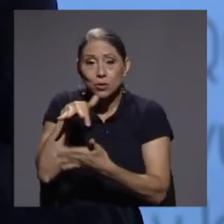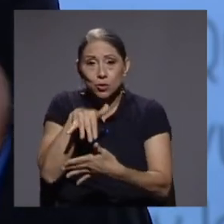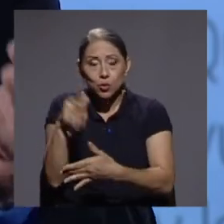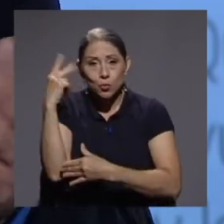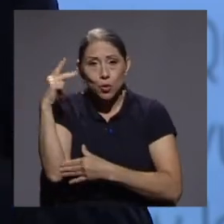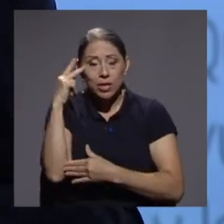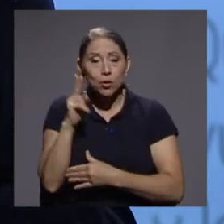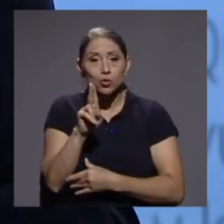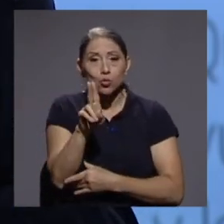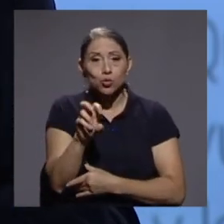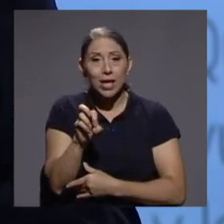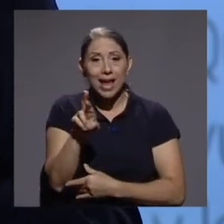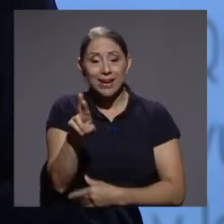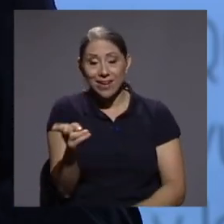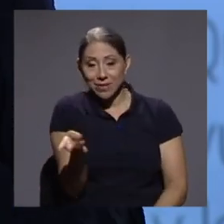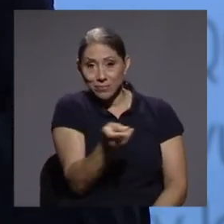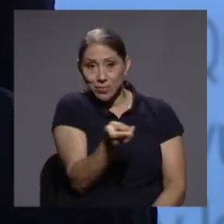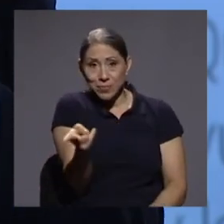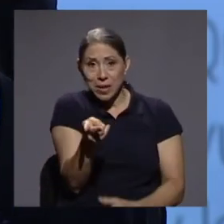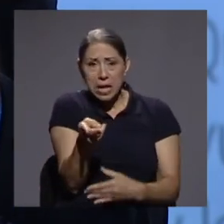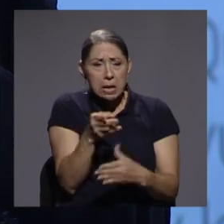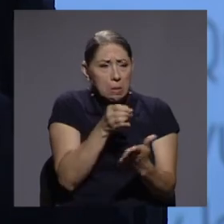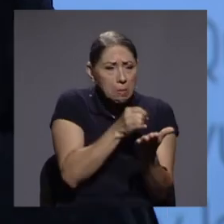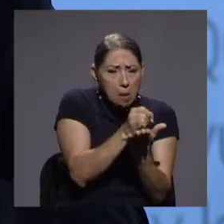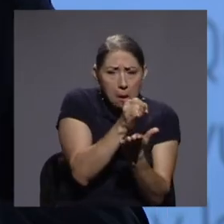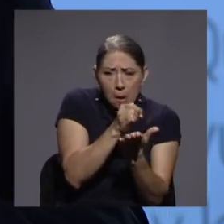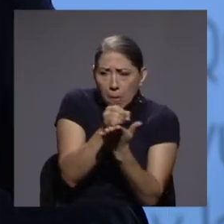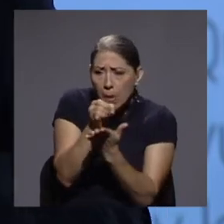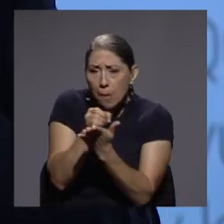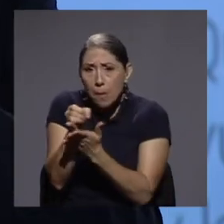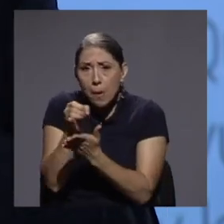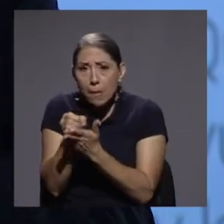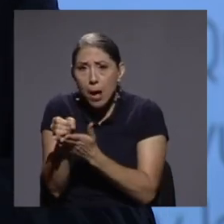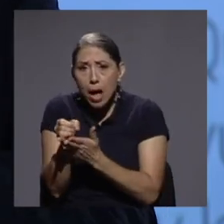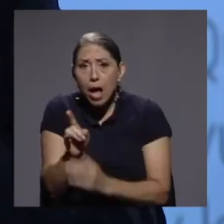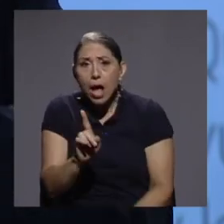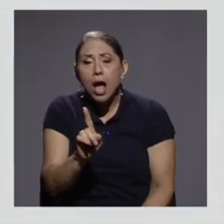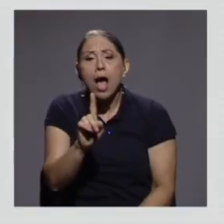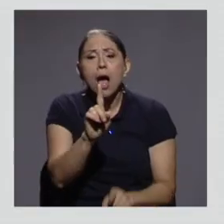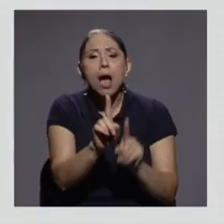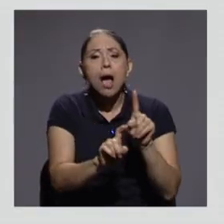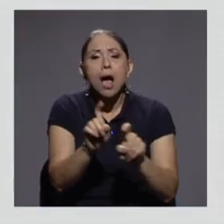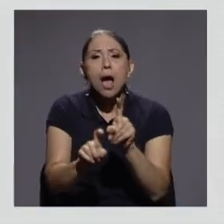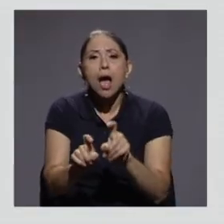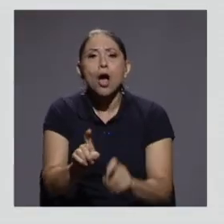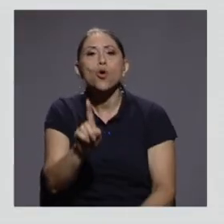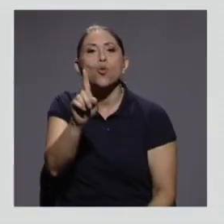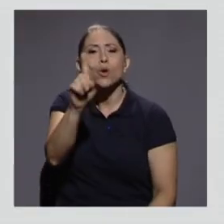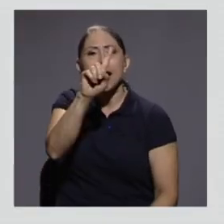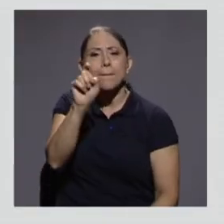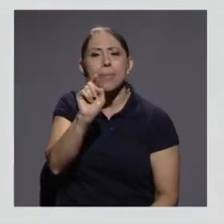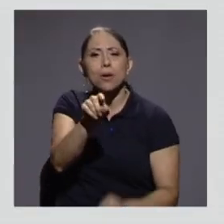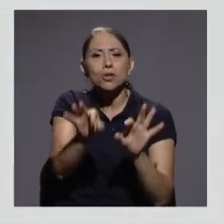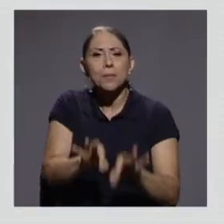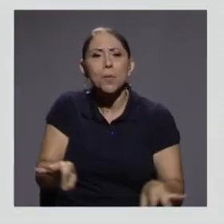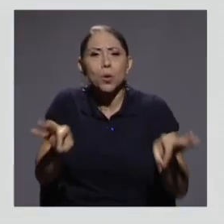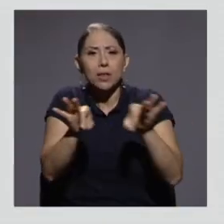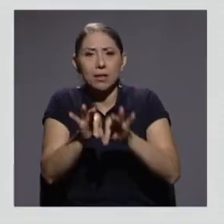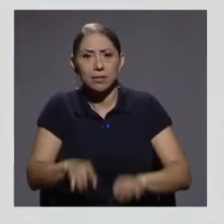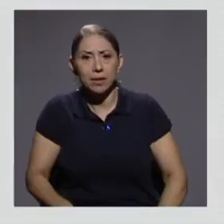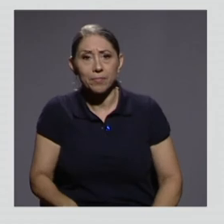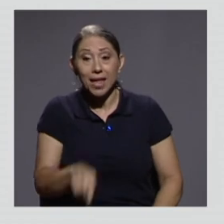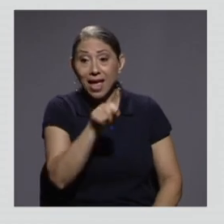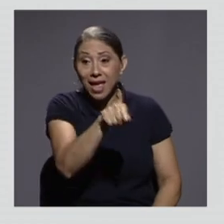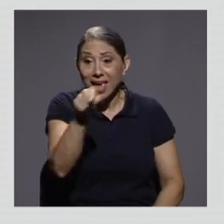realizaron un sondeo y en ella hicieron una pregunta importante. ¿Qué tan preparadas se sienten las familias